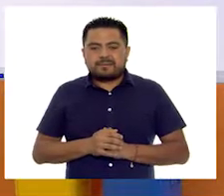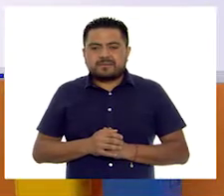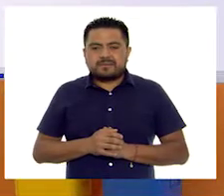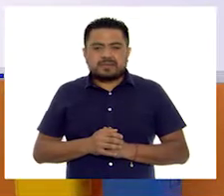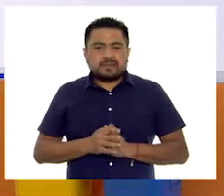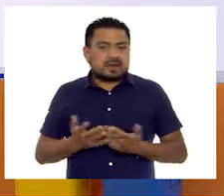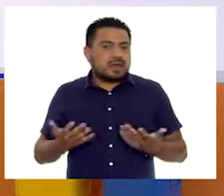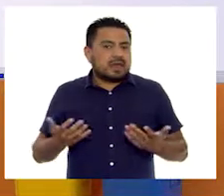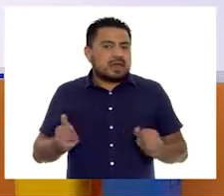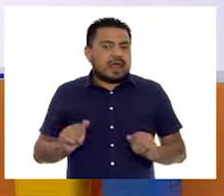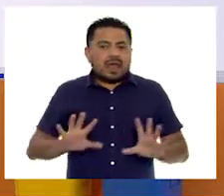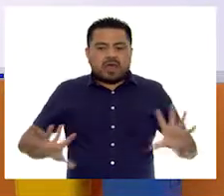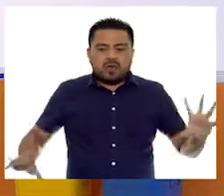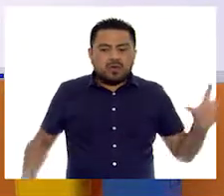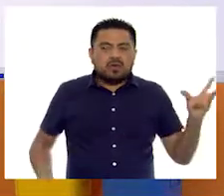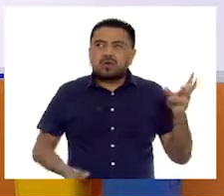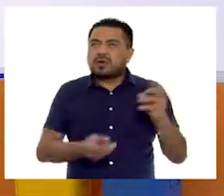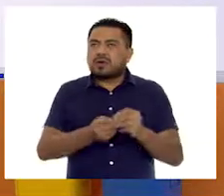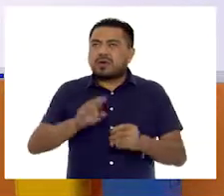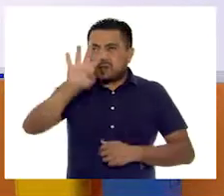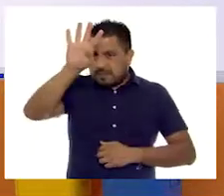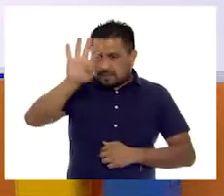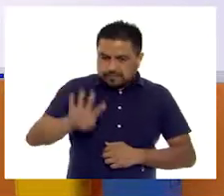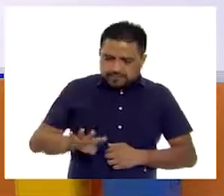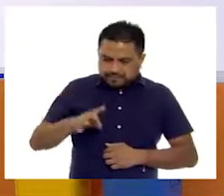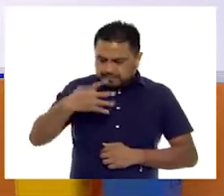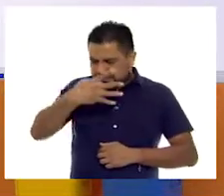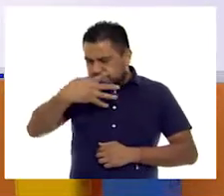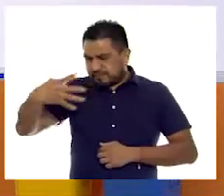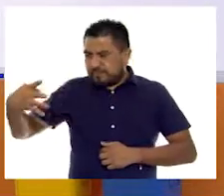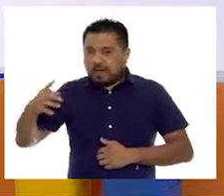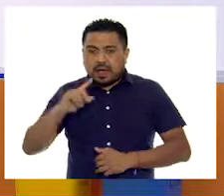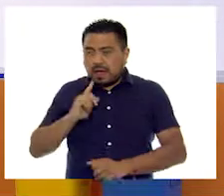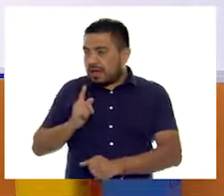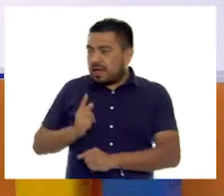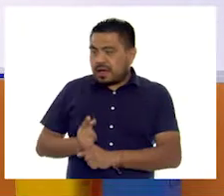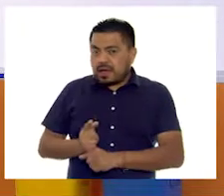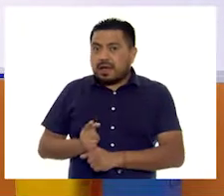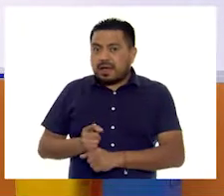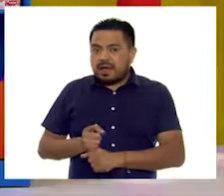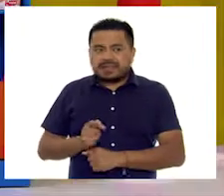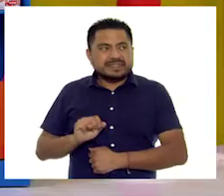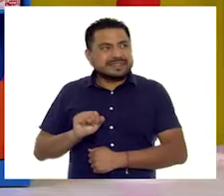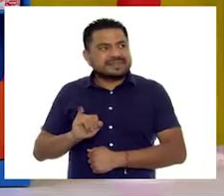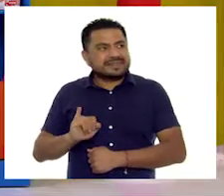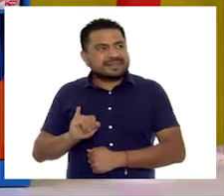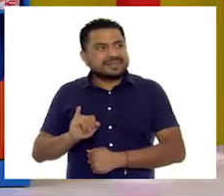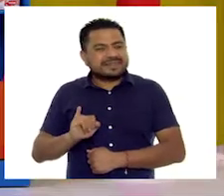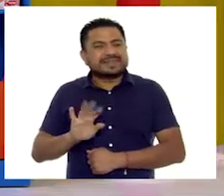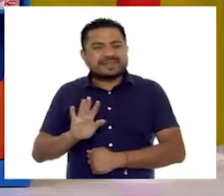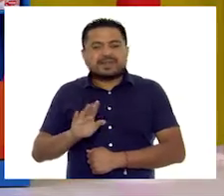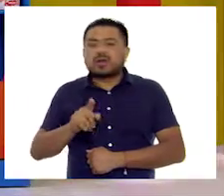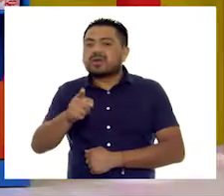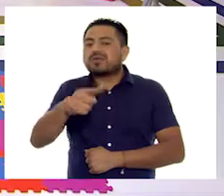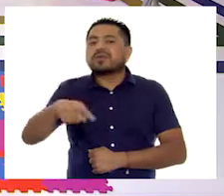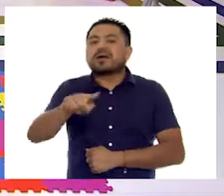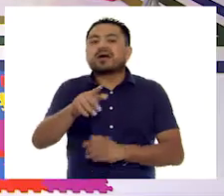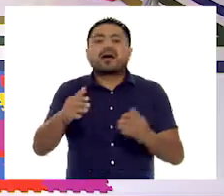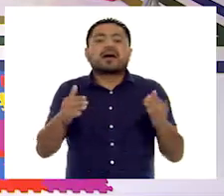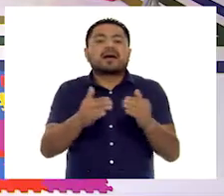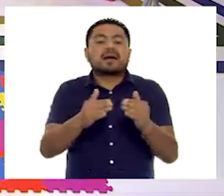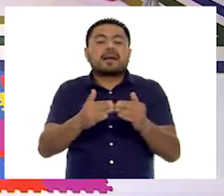Y ya completamos nuestra tabla. ¿Ya te diste cuenta? Sí, está lista. ¿Y ustedes en casa